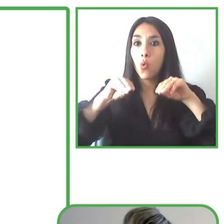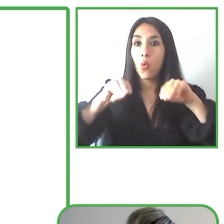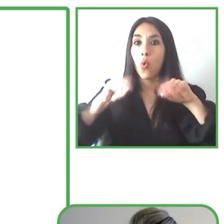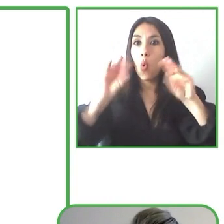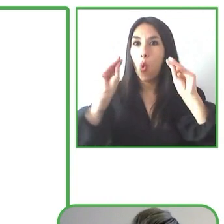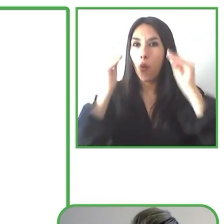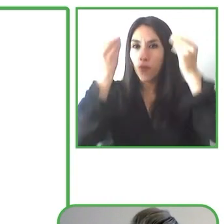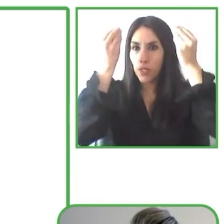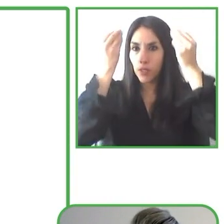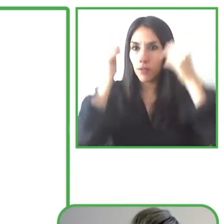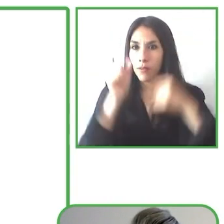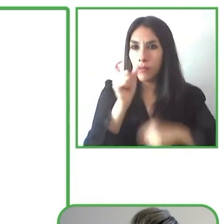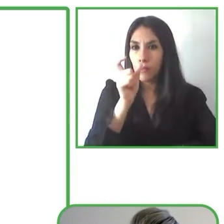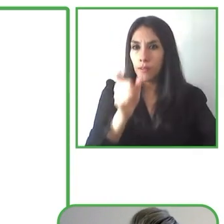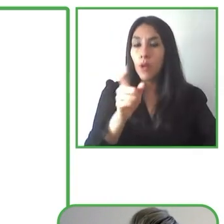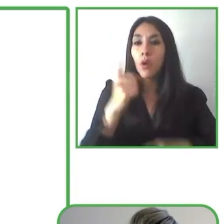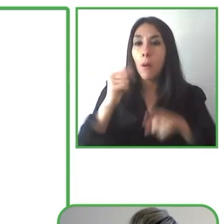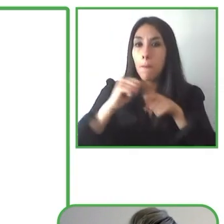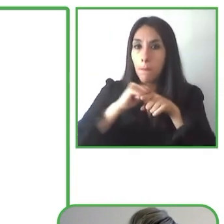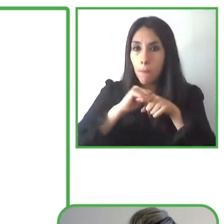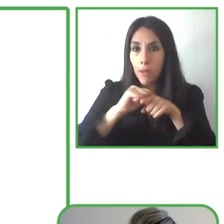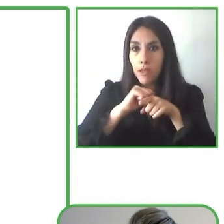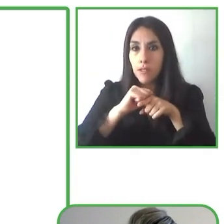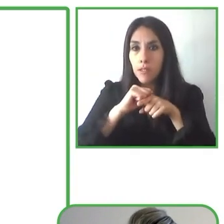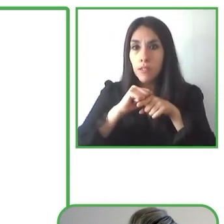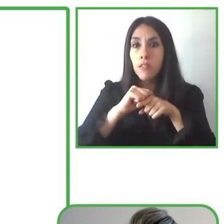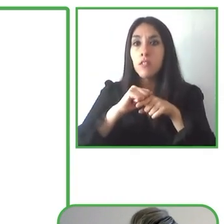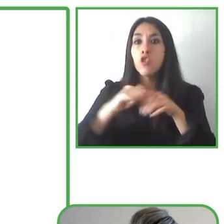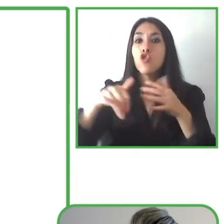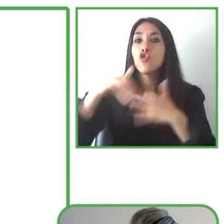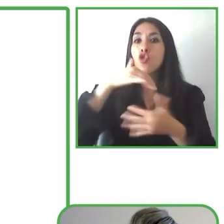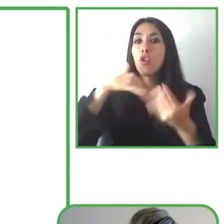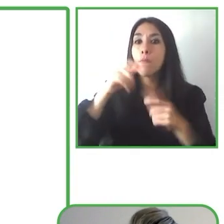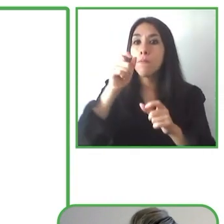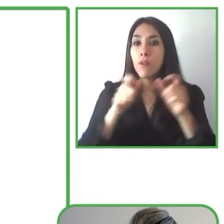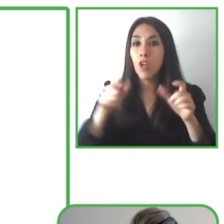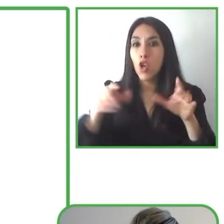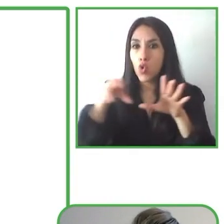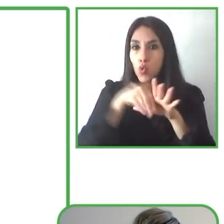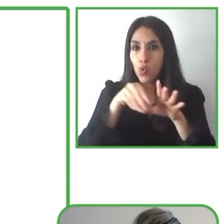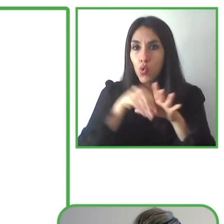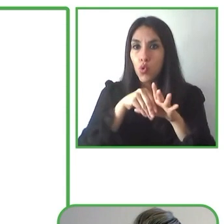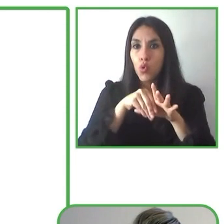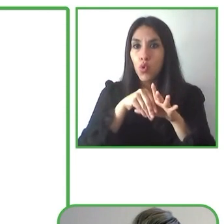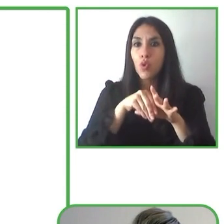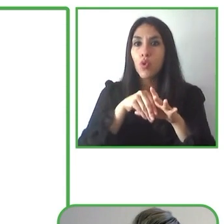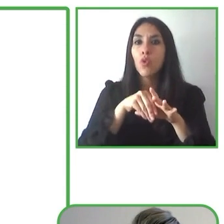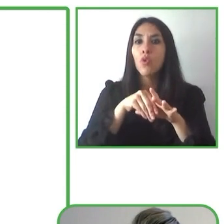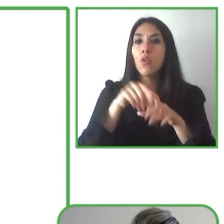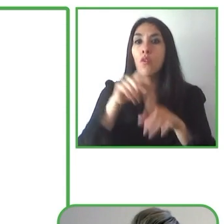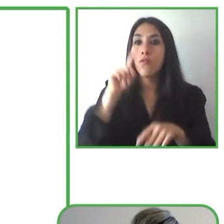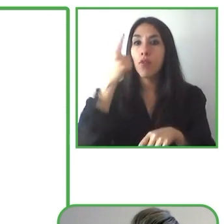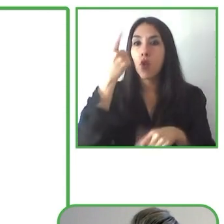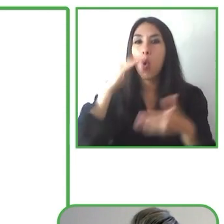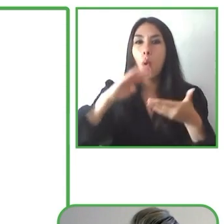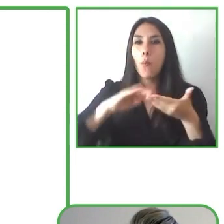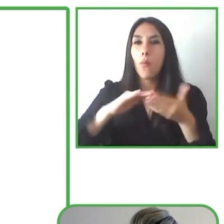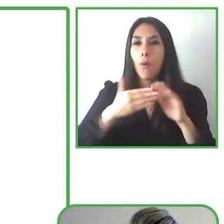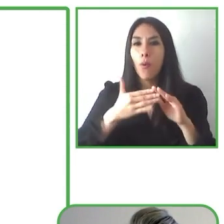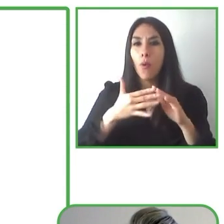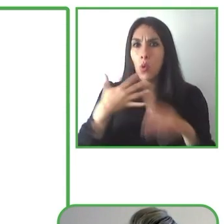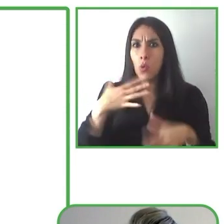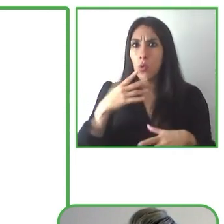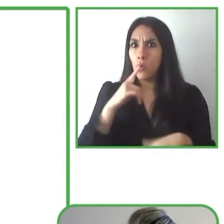inclusiva. Nuestra principal estrategia para garantizar derechos es la amplia y múltiple